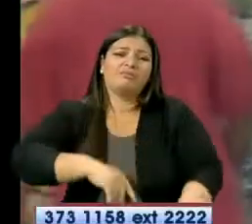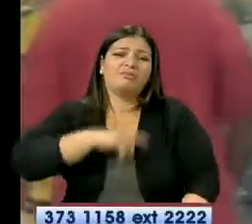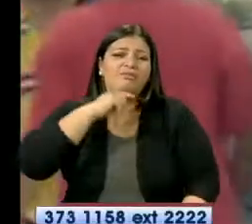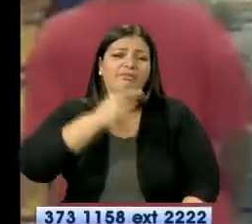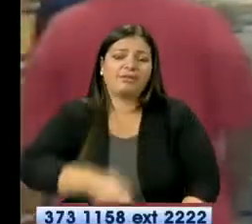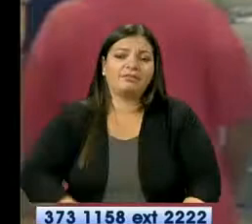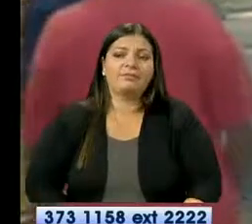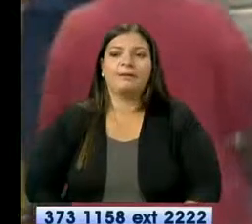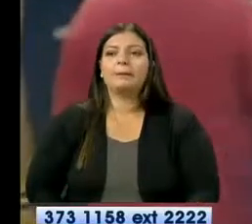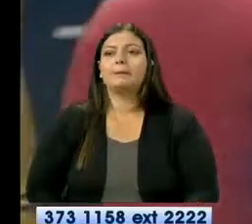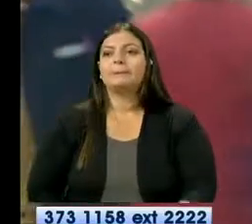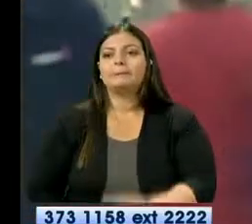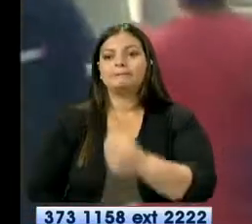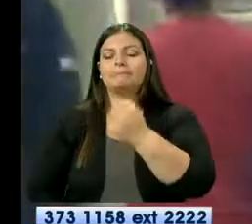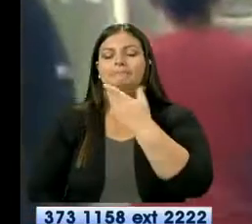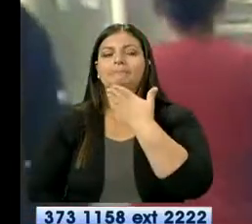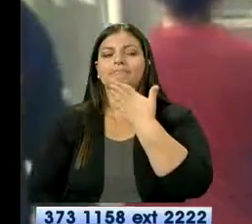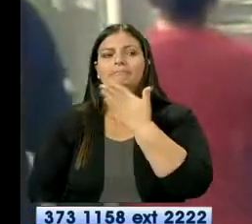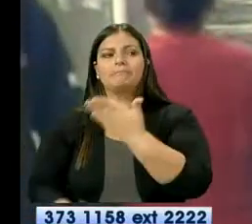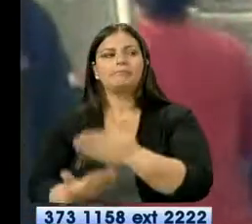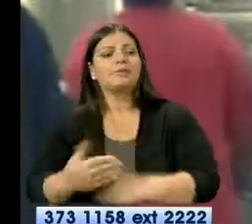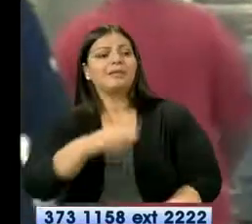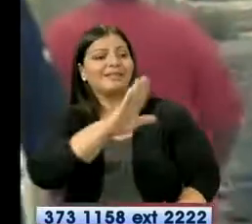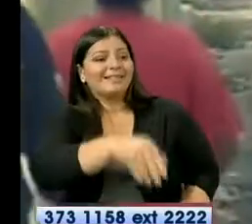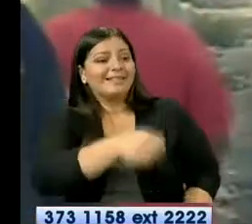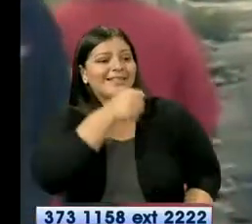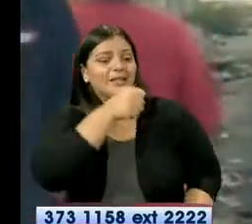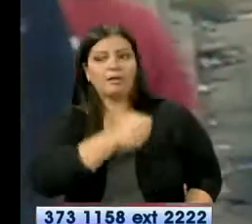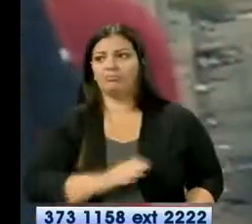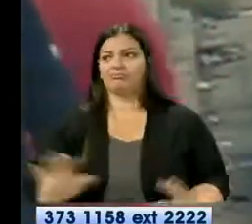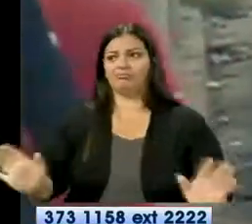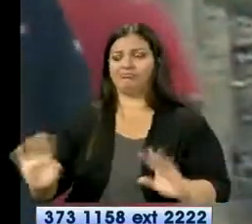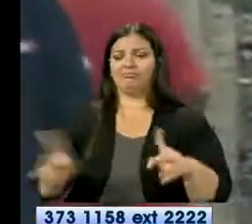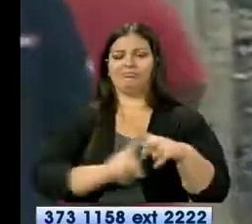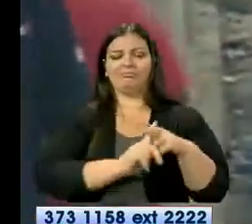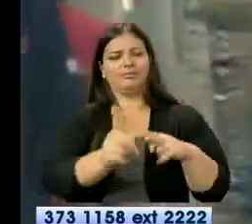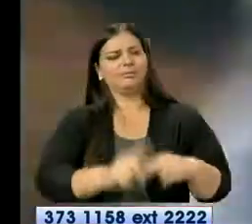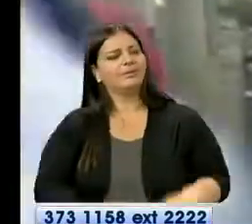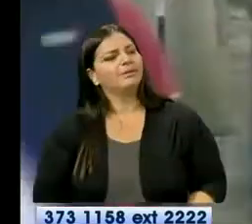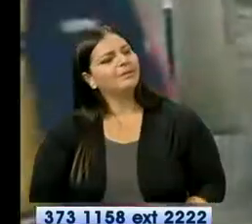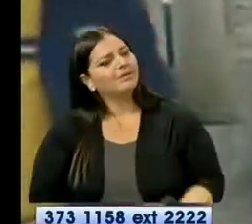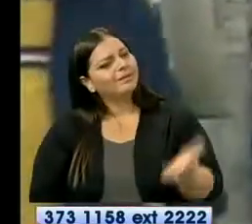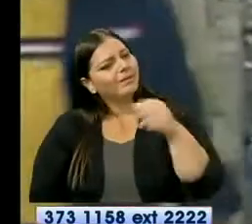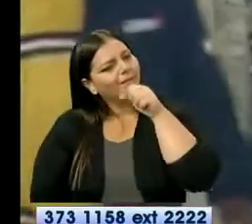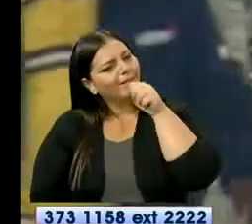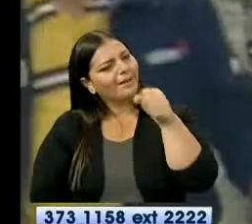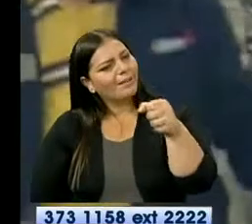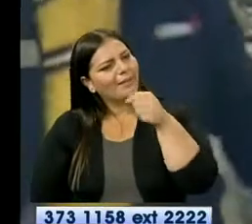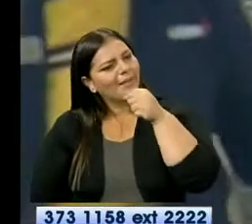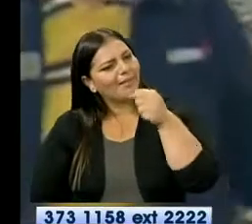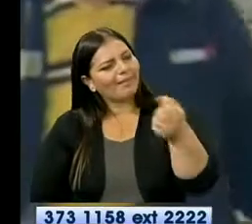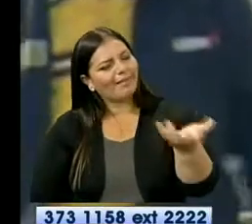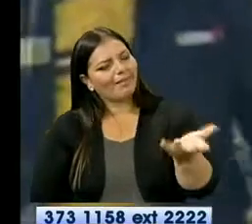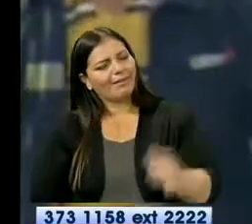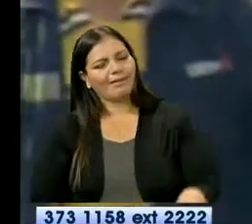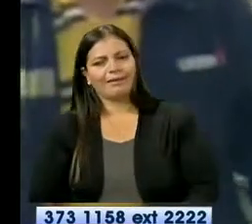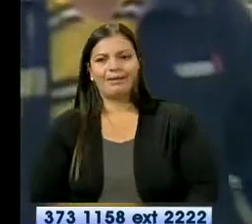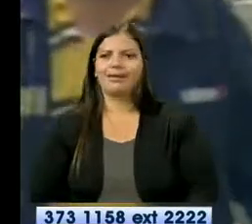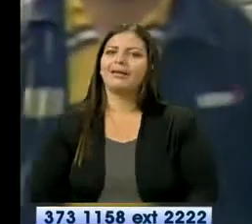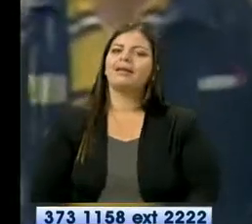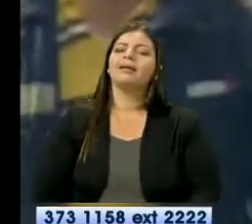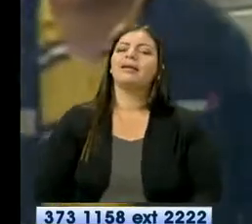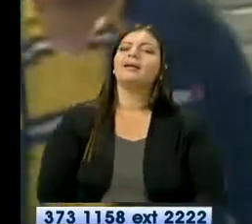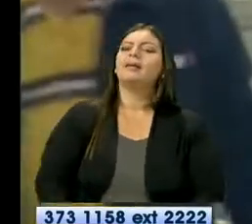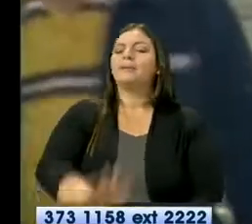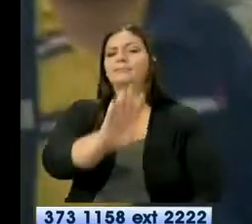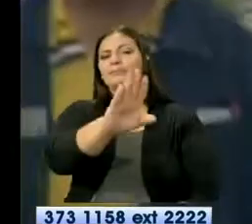Bueno, no colaboran, se van las personas. Acá viene un señor. Lo que sí quería preguntar es acerca de los tanqueros de agua potable. Si están ingresando o no, para que